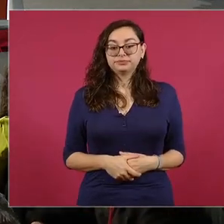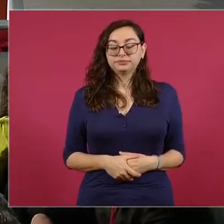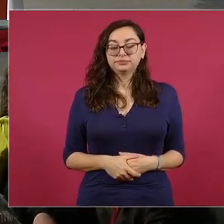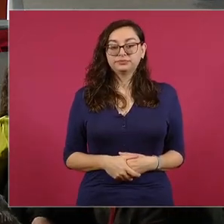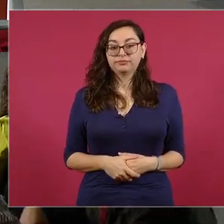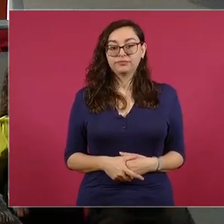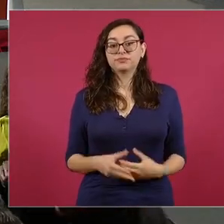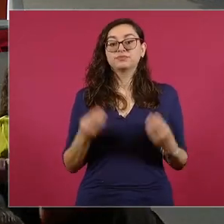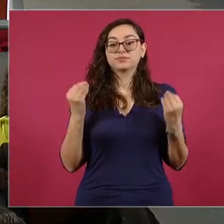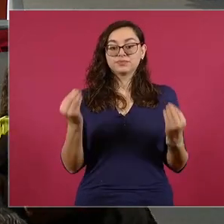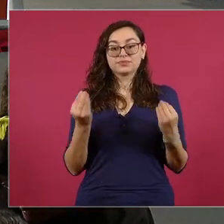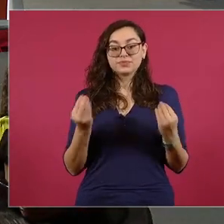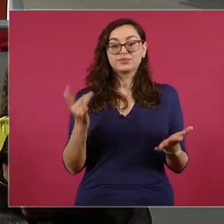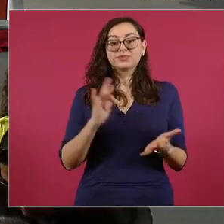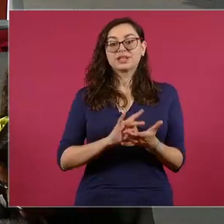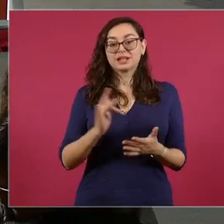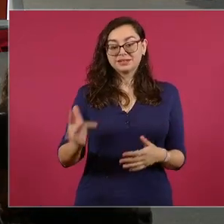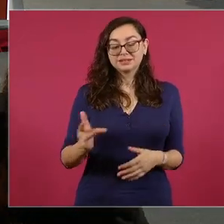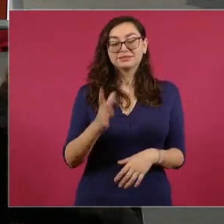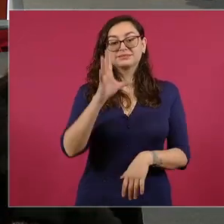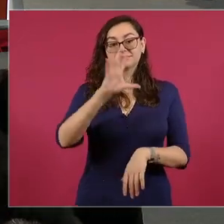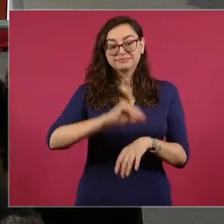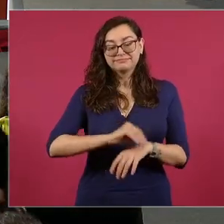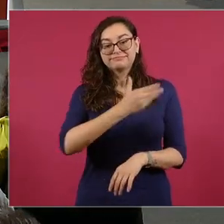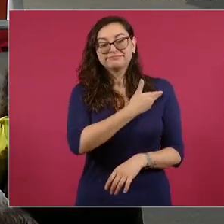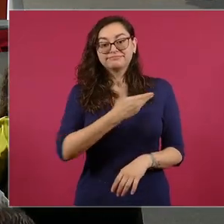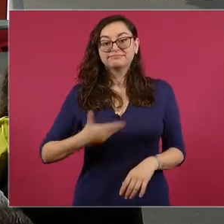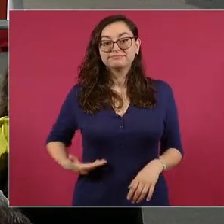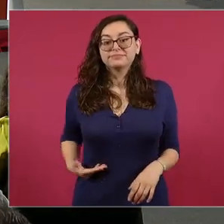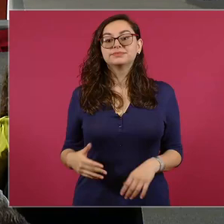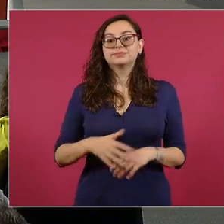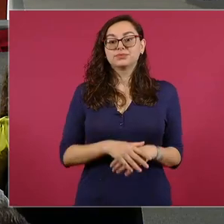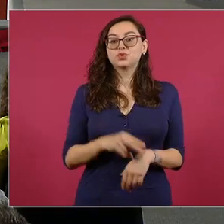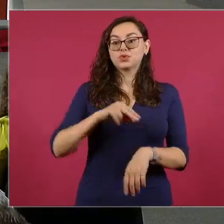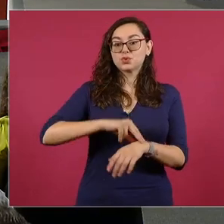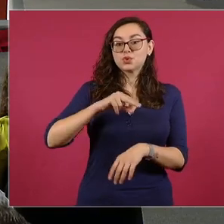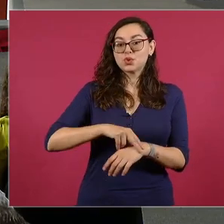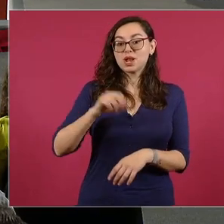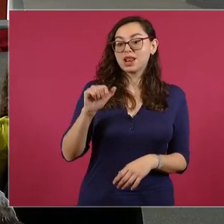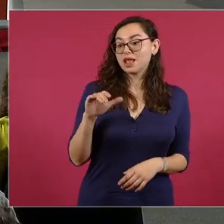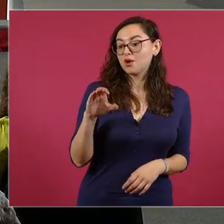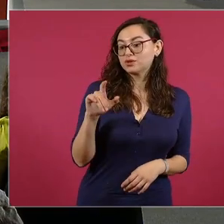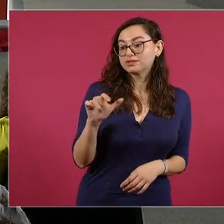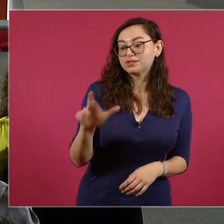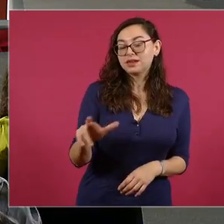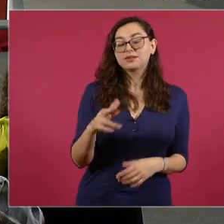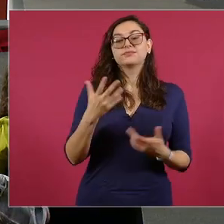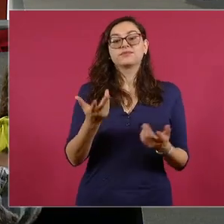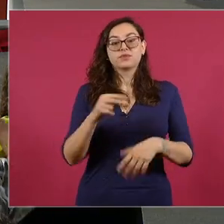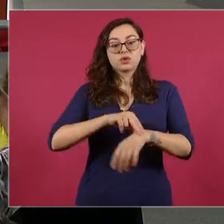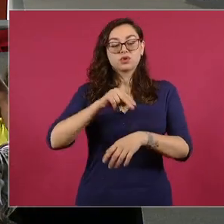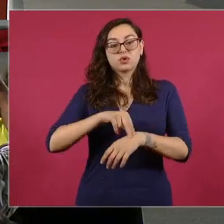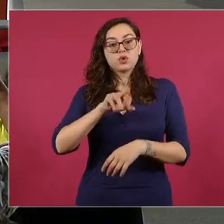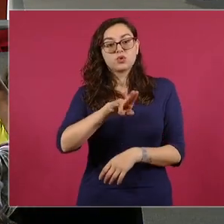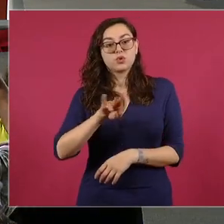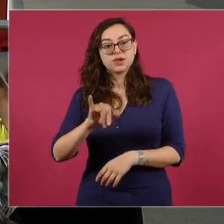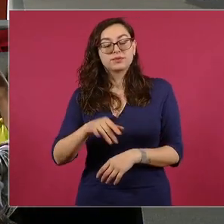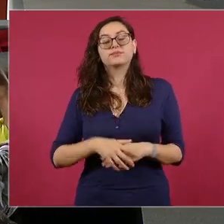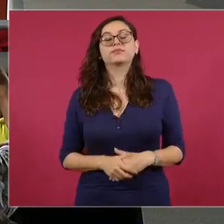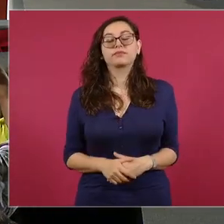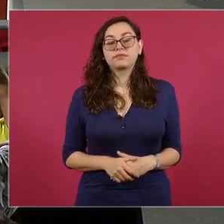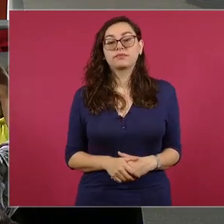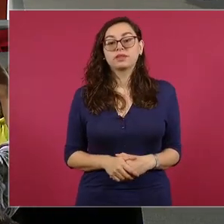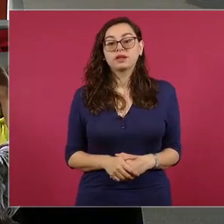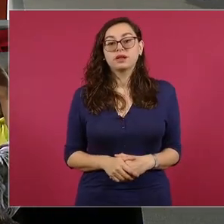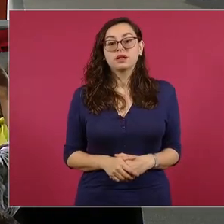Muchas gracias. Con su permiso, presidente, doctor Jorge Alcocer, doctor Ruy. Muy buenos días a todas y a todos. Informamos